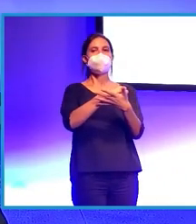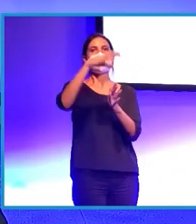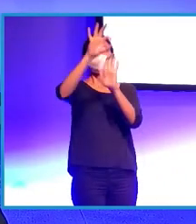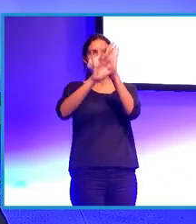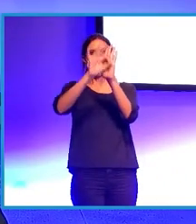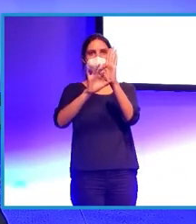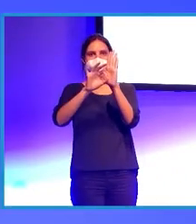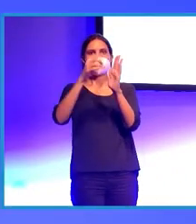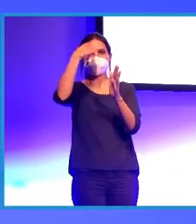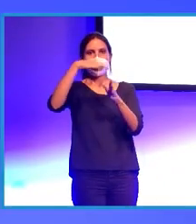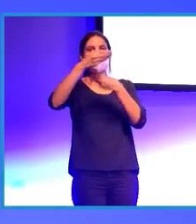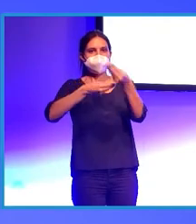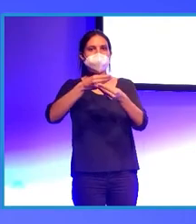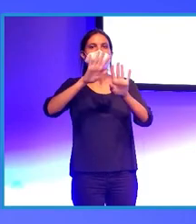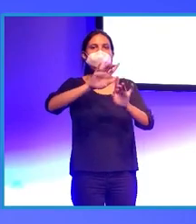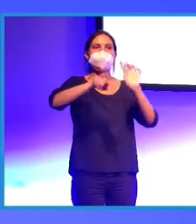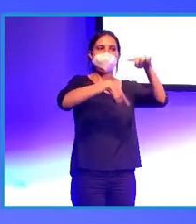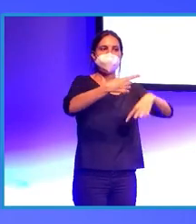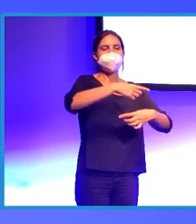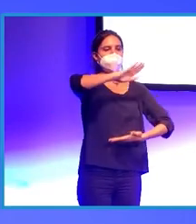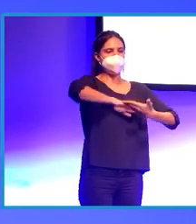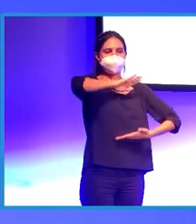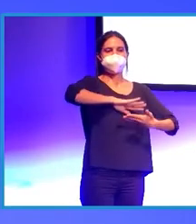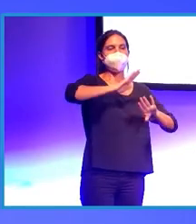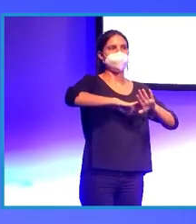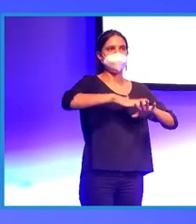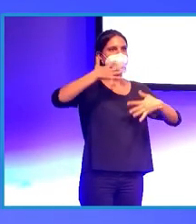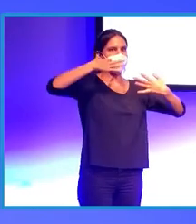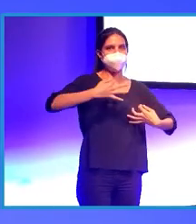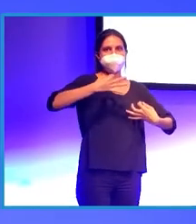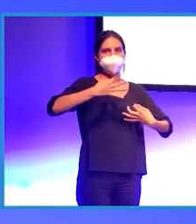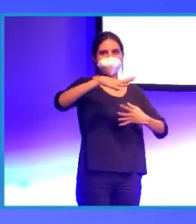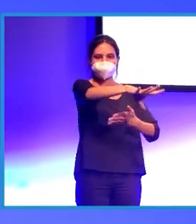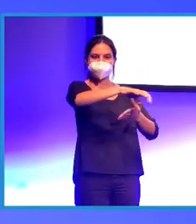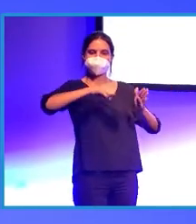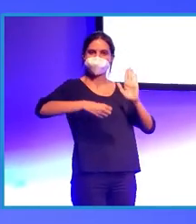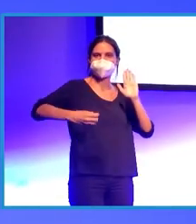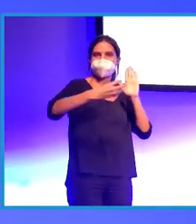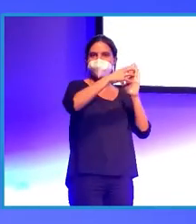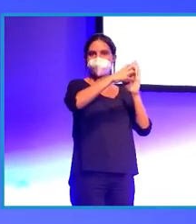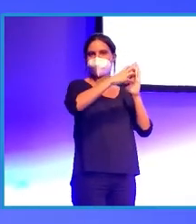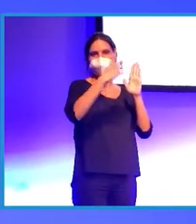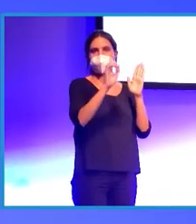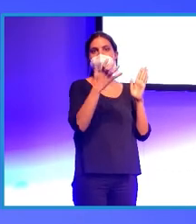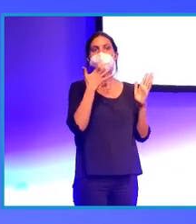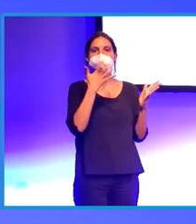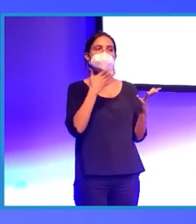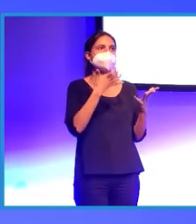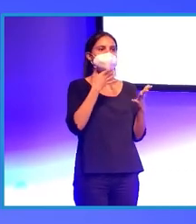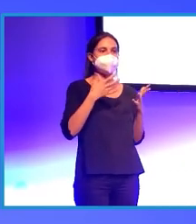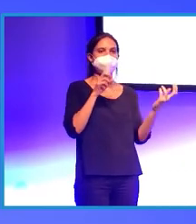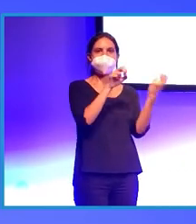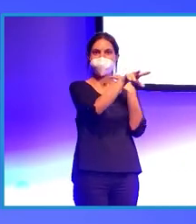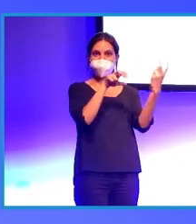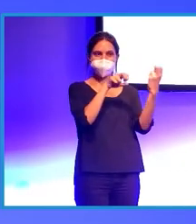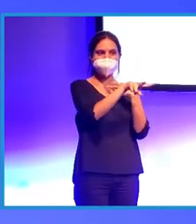resolverlo bien. Tienes que tener un concepto de la realidad. Pues, si tú haces una carretera, ese vial